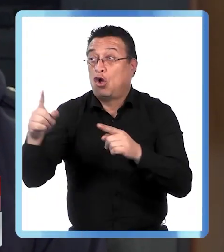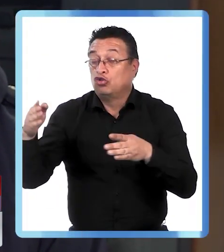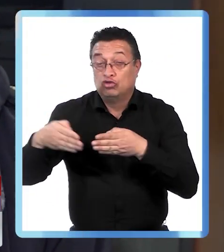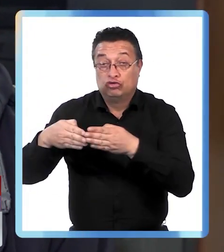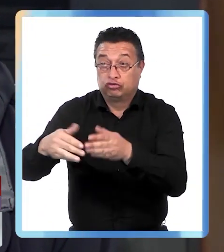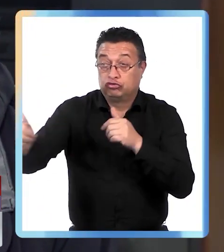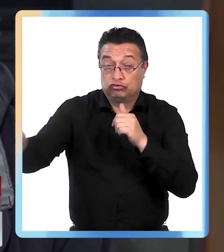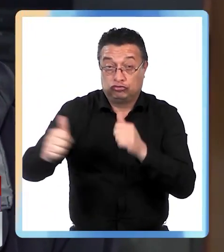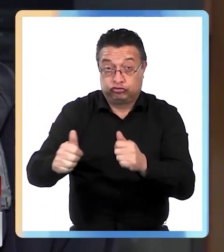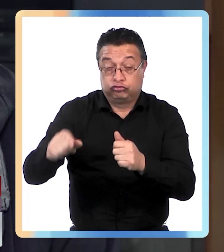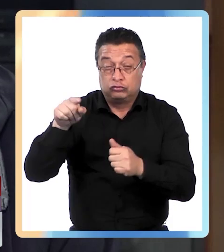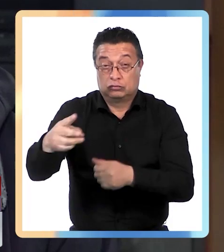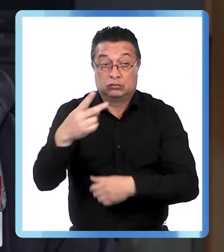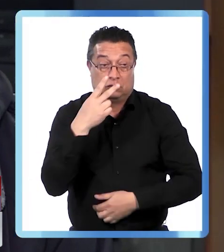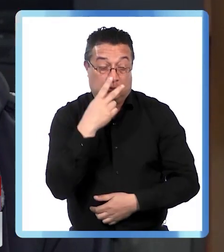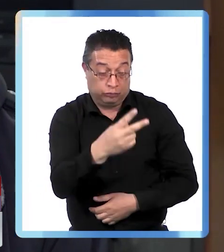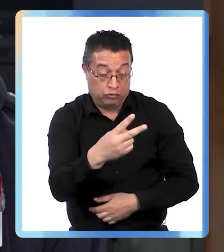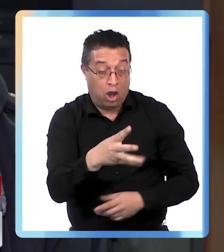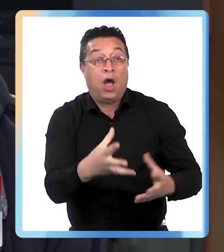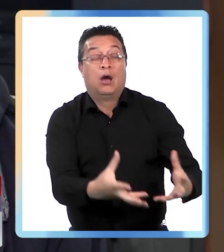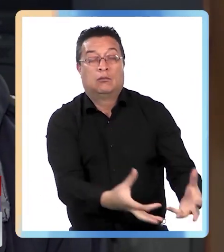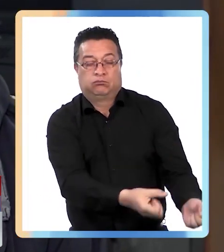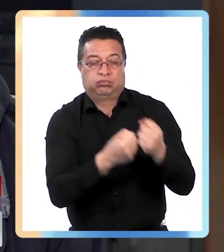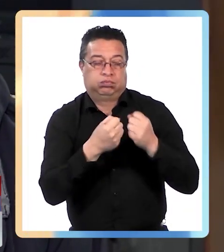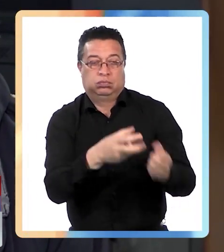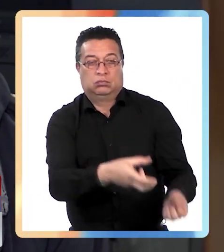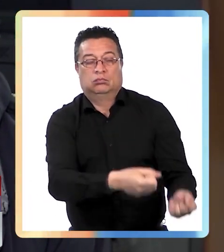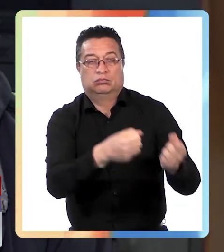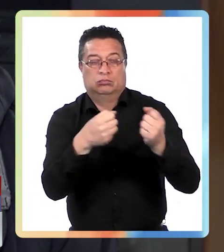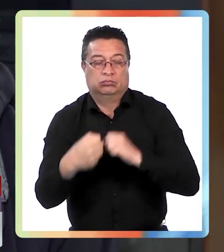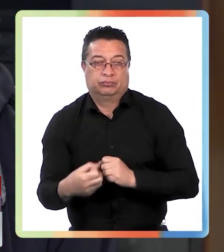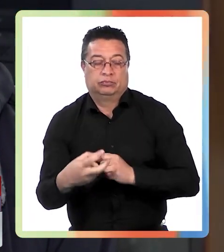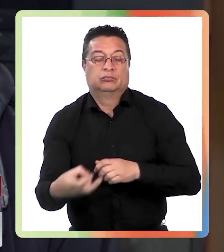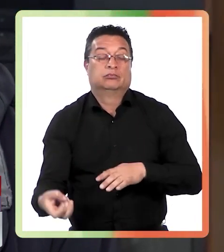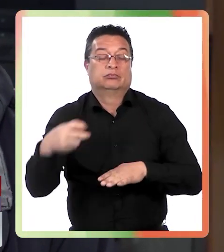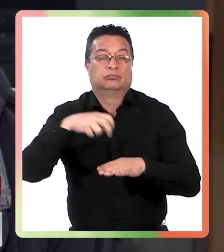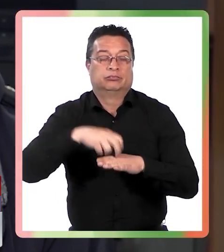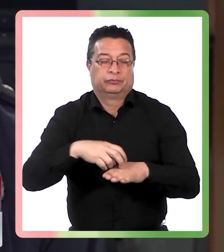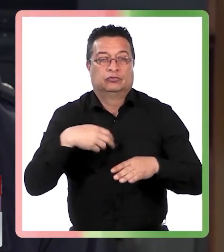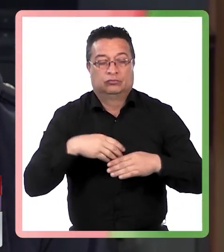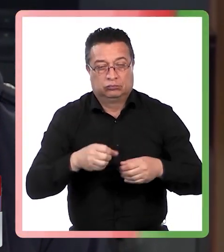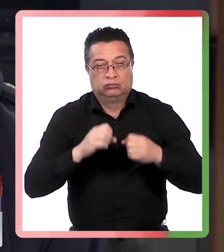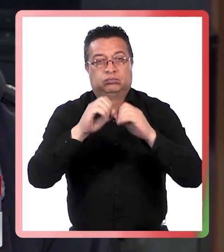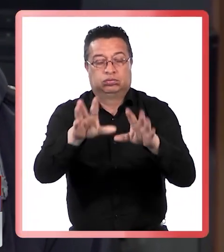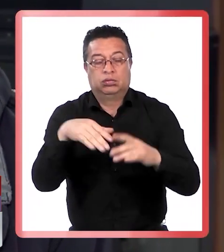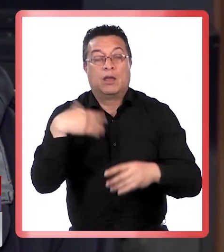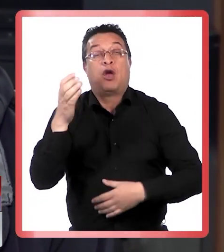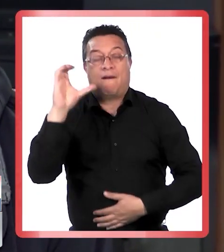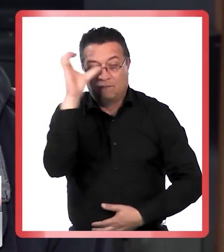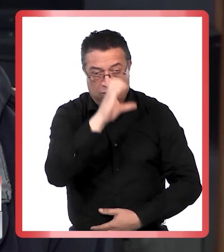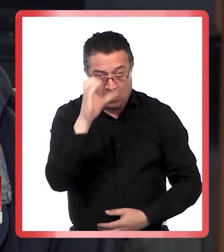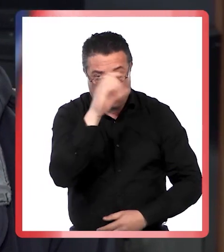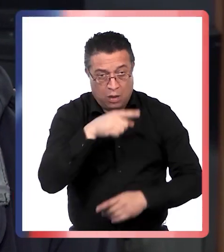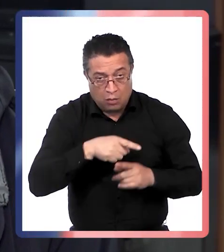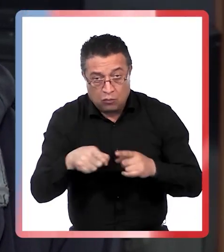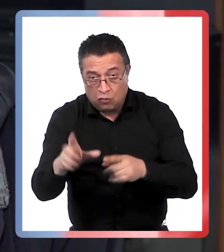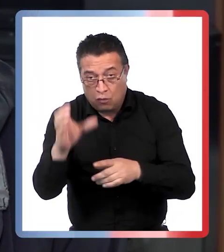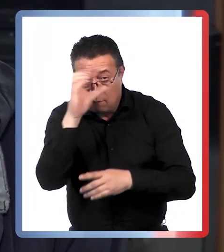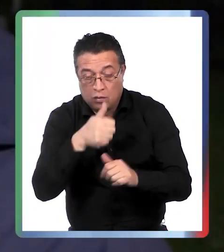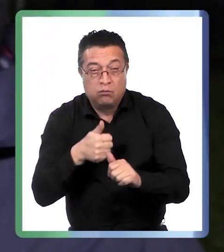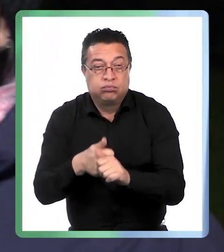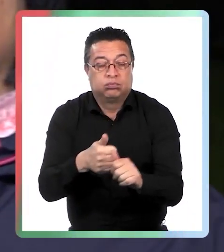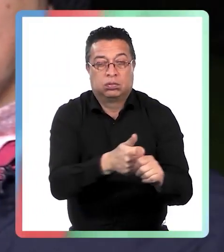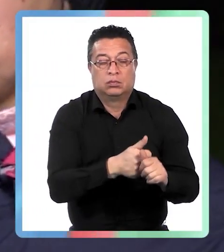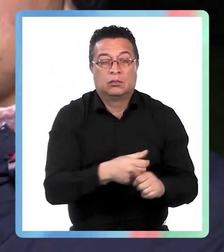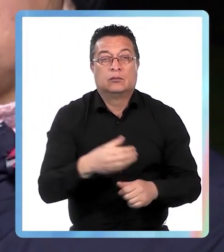pasando por el sector, esta embarcación lo logra rescatar y lo lleva hacia el sector donde estaba nuestra perullera que salió después a bollar la